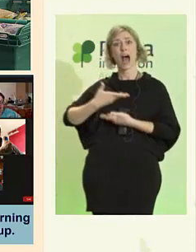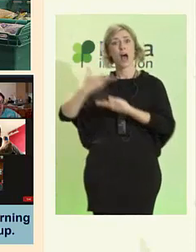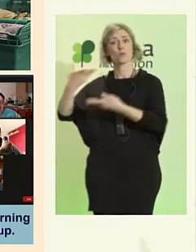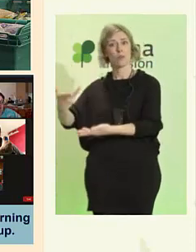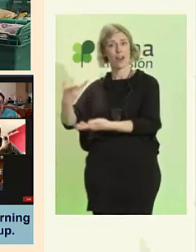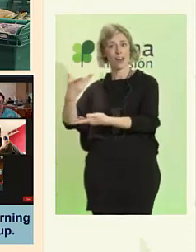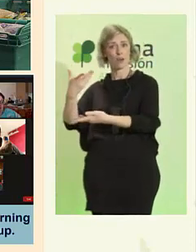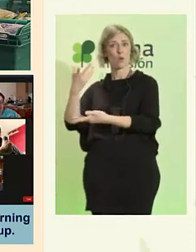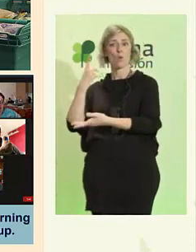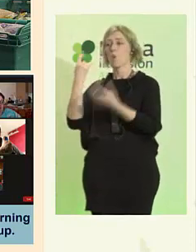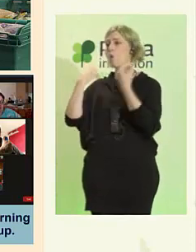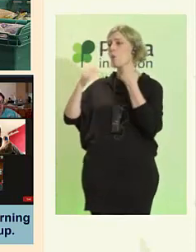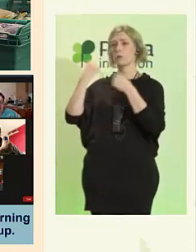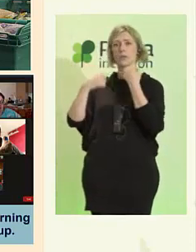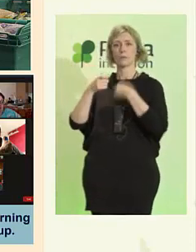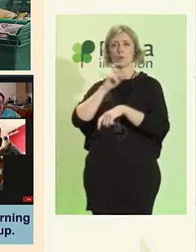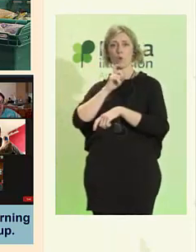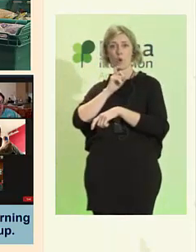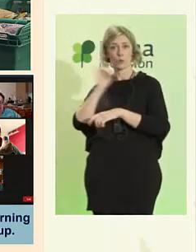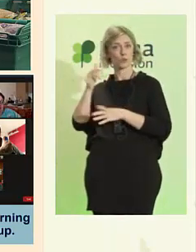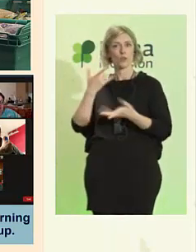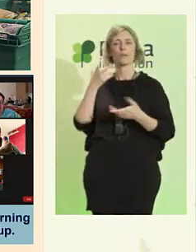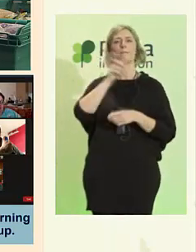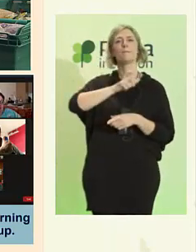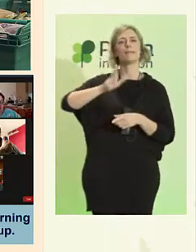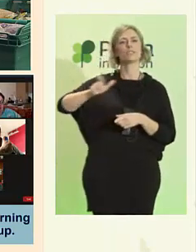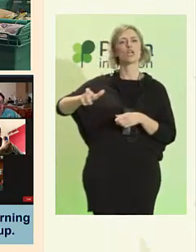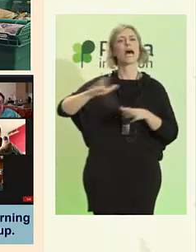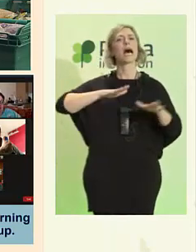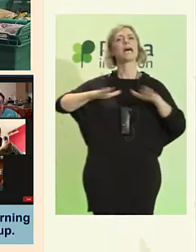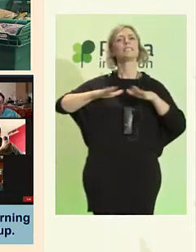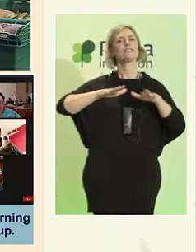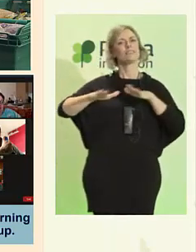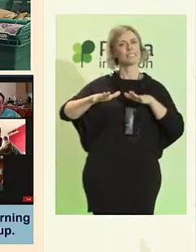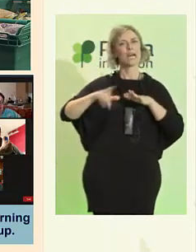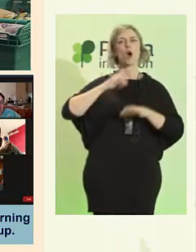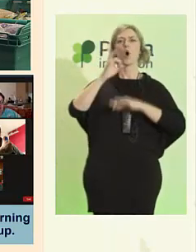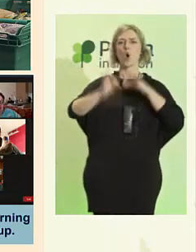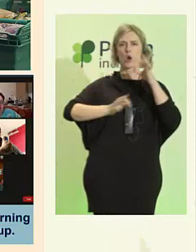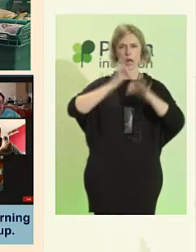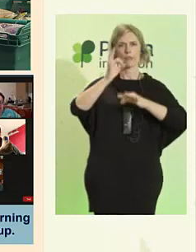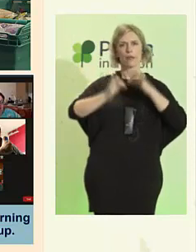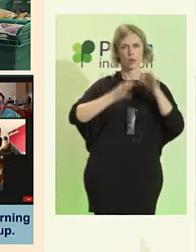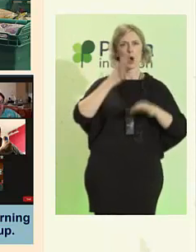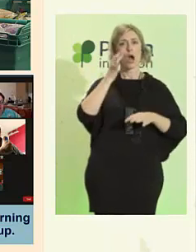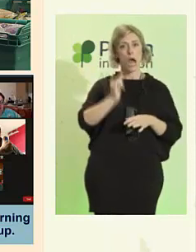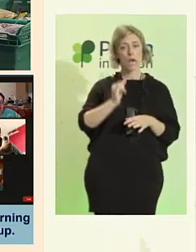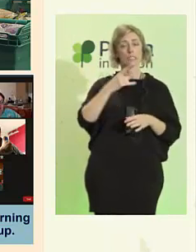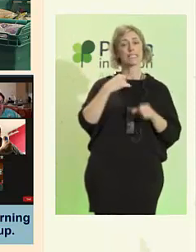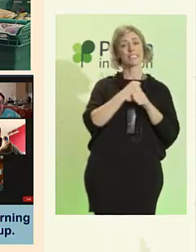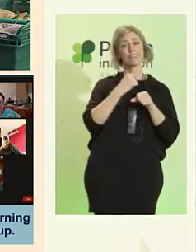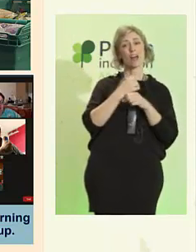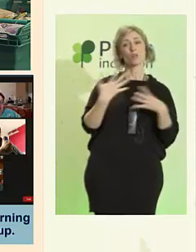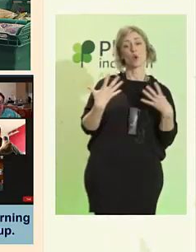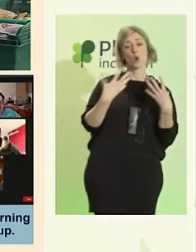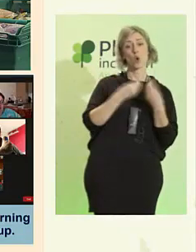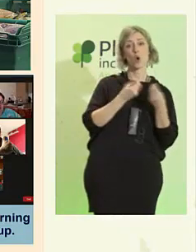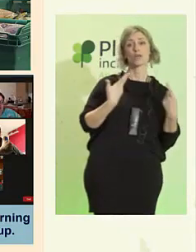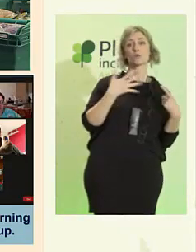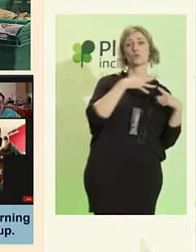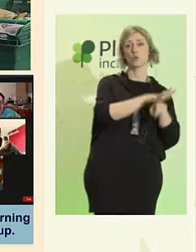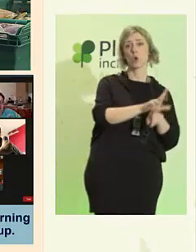son activistas que se están organizando, trabajando con Inclusión Norte, también otra